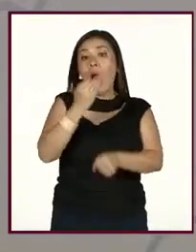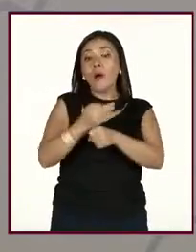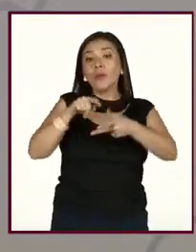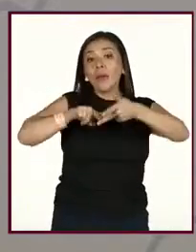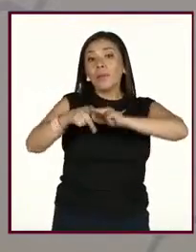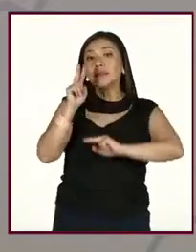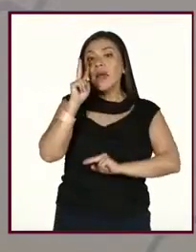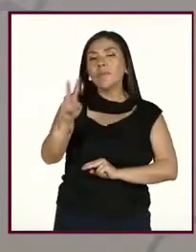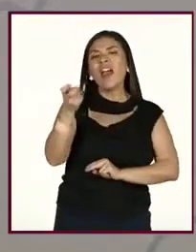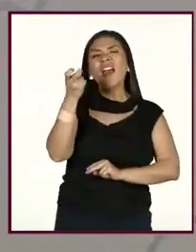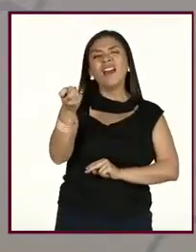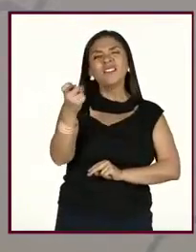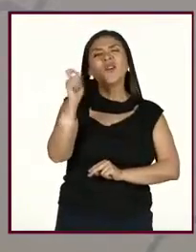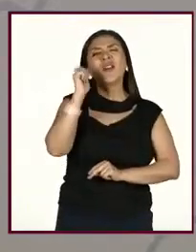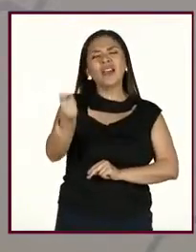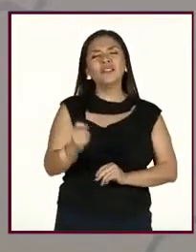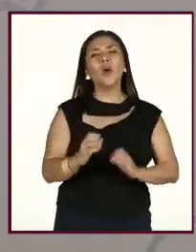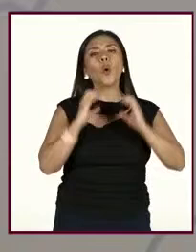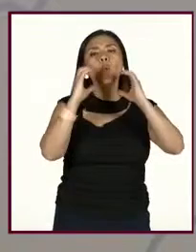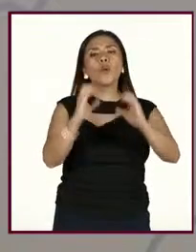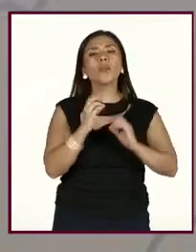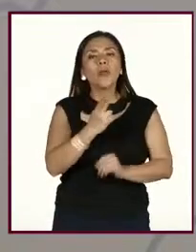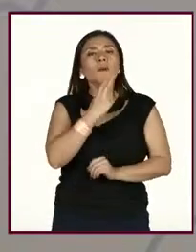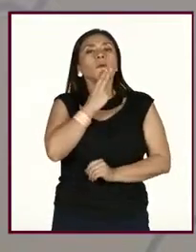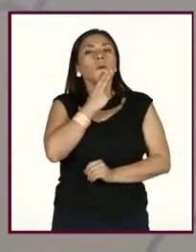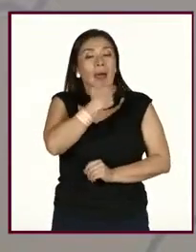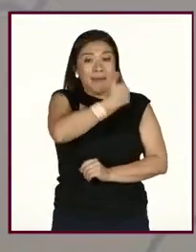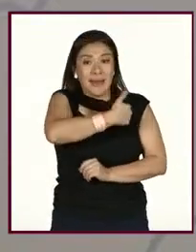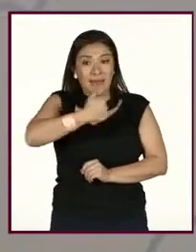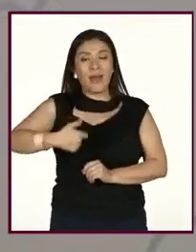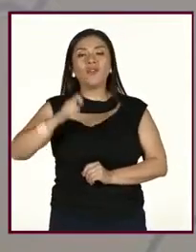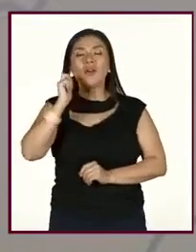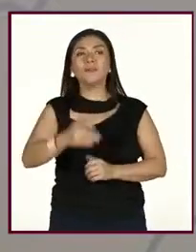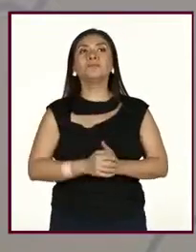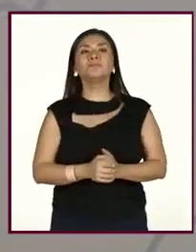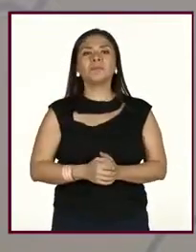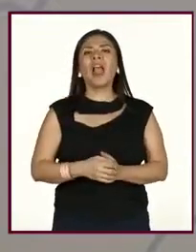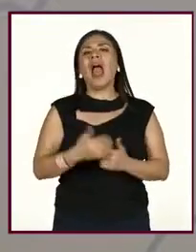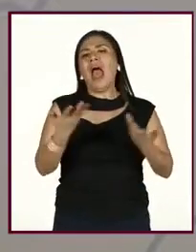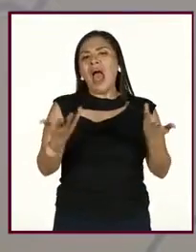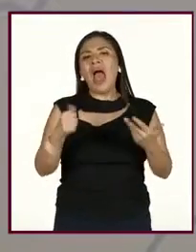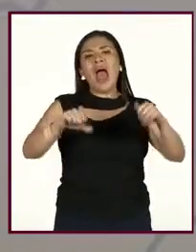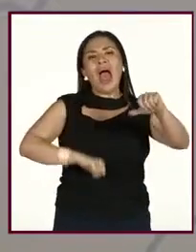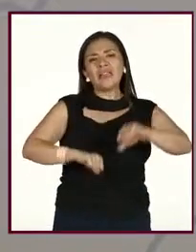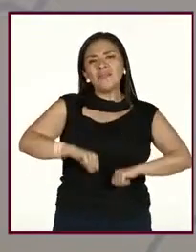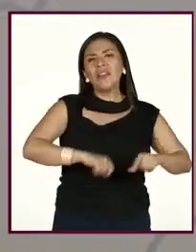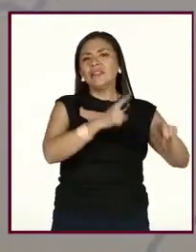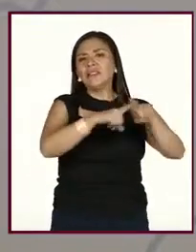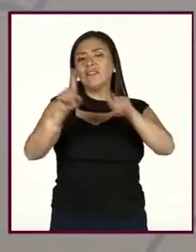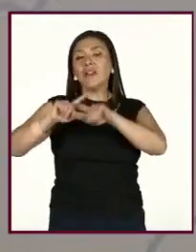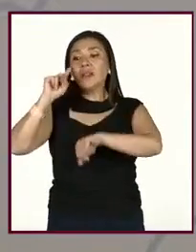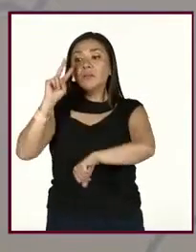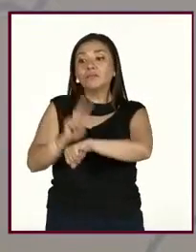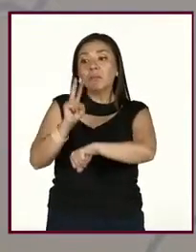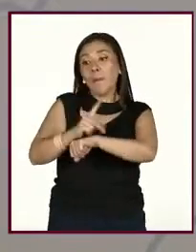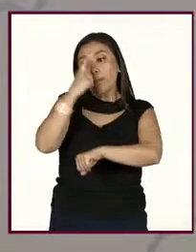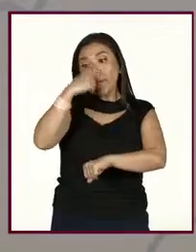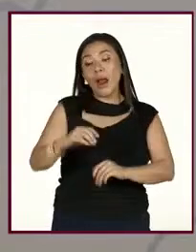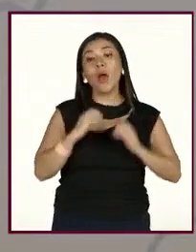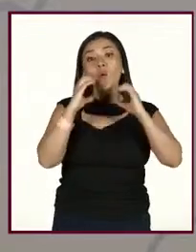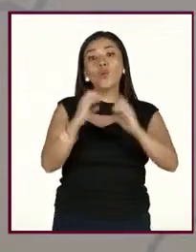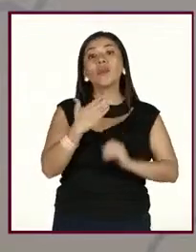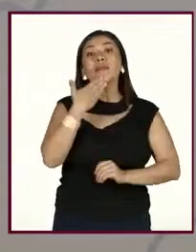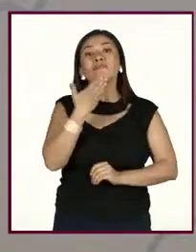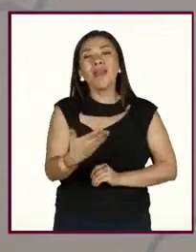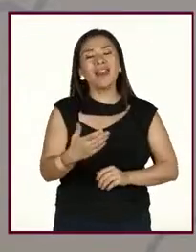de lo que se trata el autocuidado. Justamente consiste en aquellas acciones que velan por el bienestar físico y